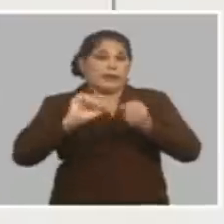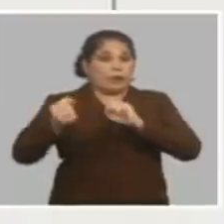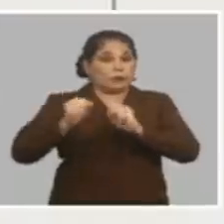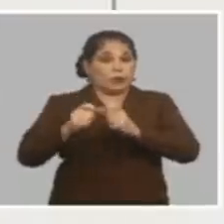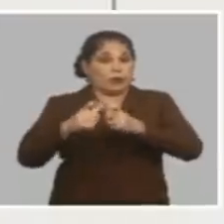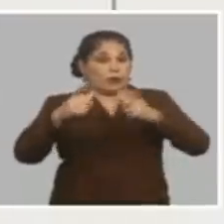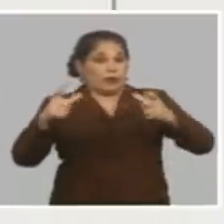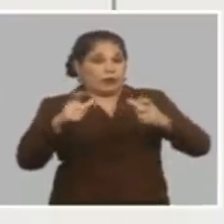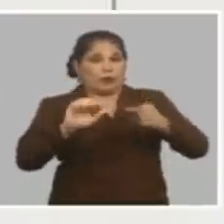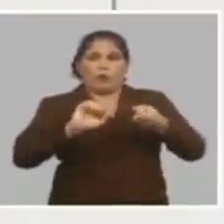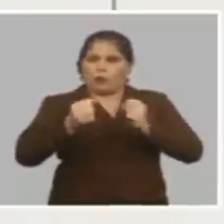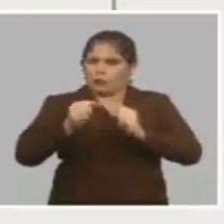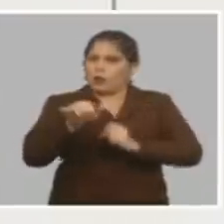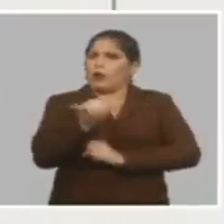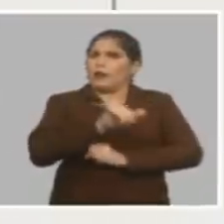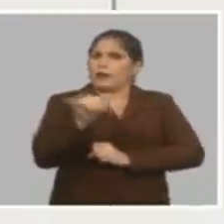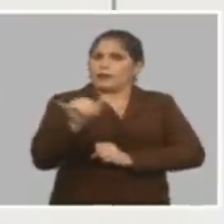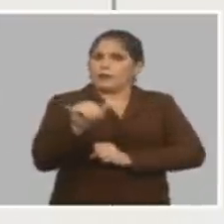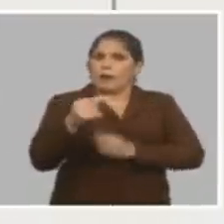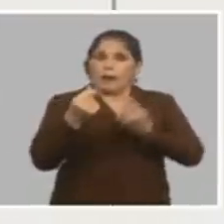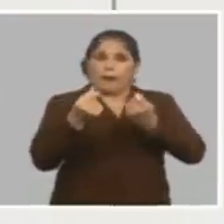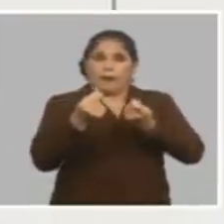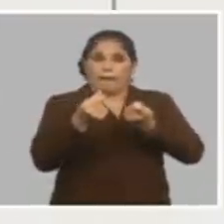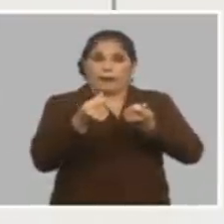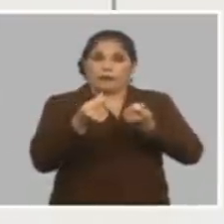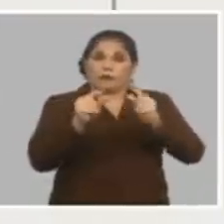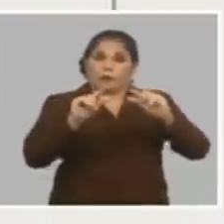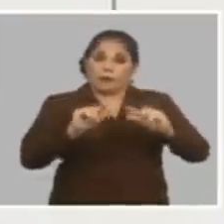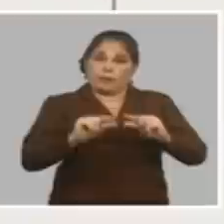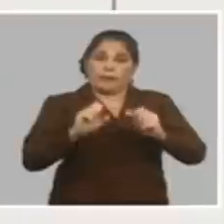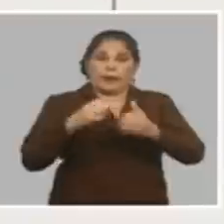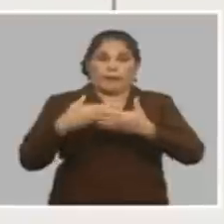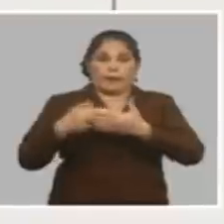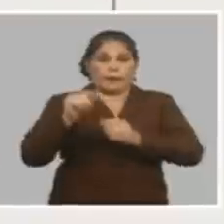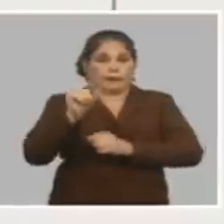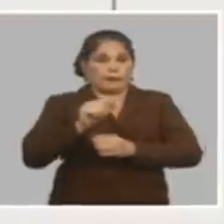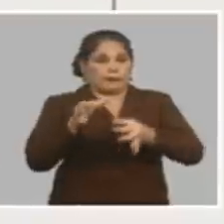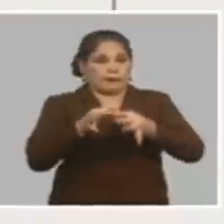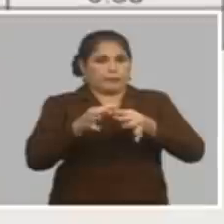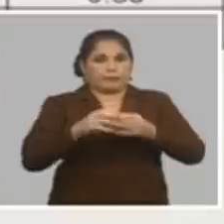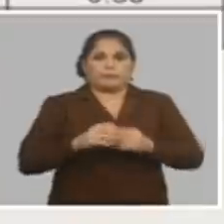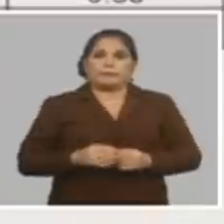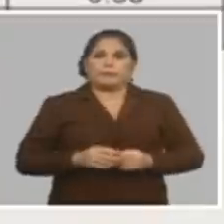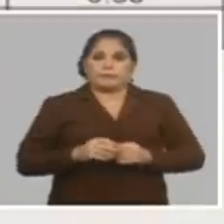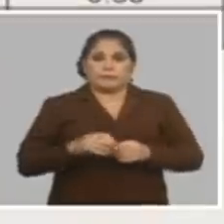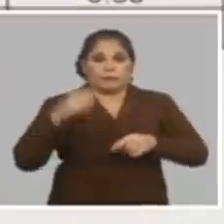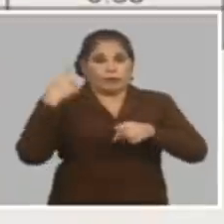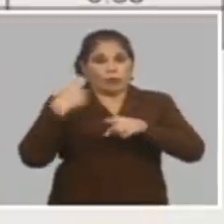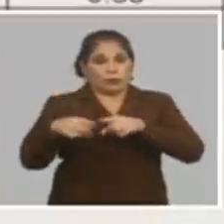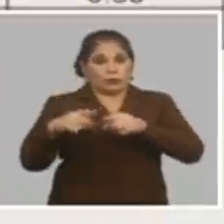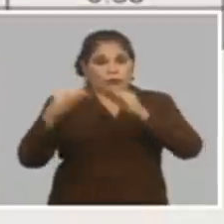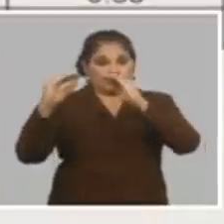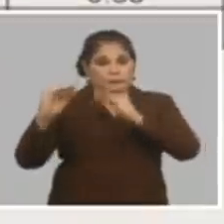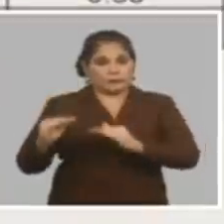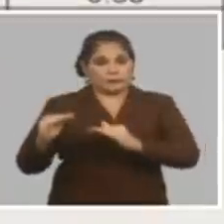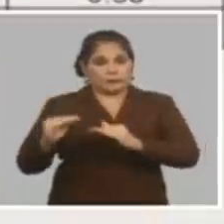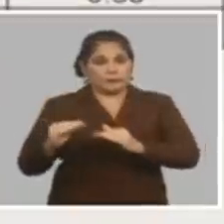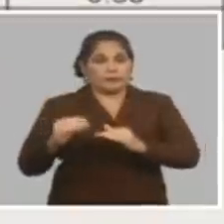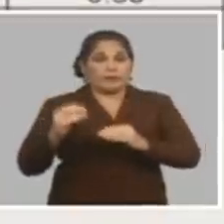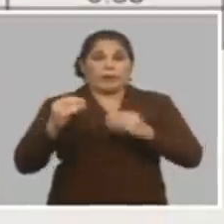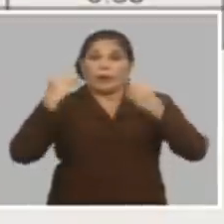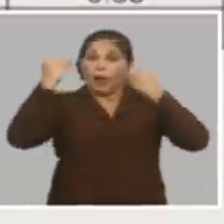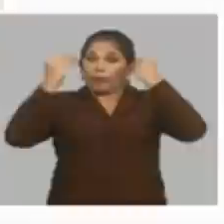mayorista puede controlar un poco también el precio minorista adelante entonces la gran